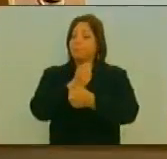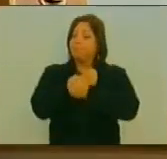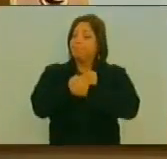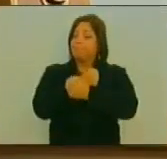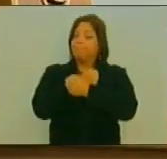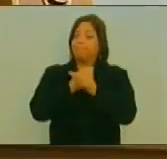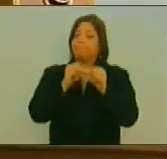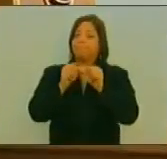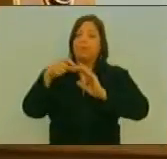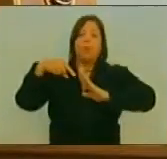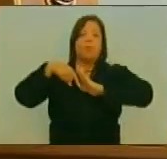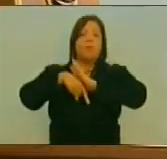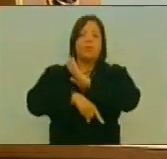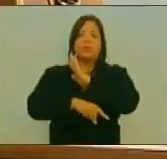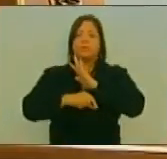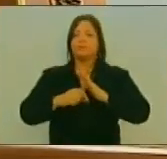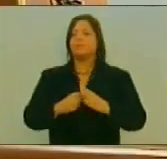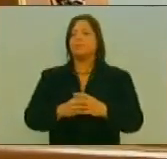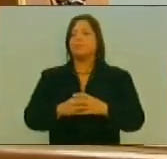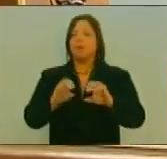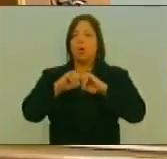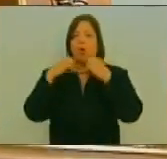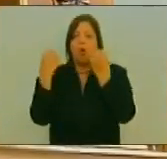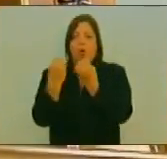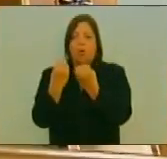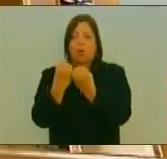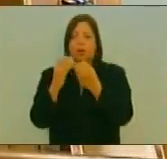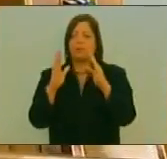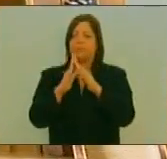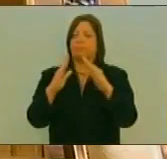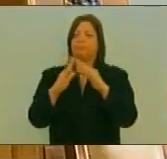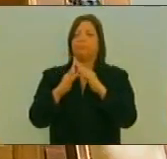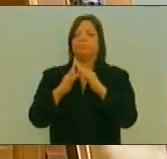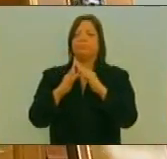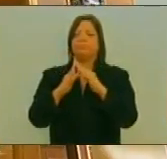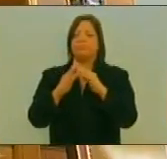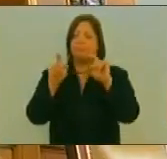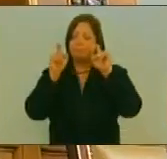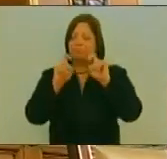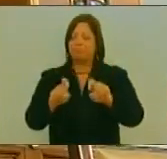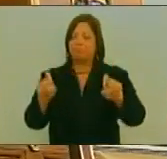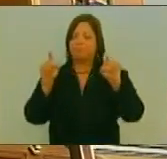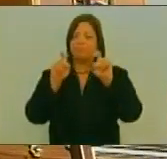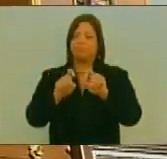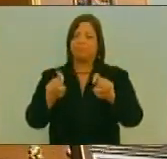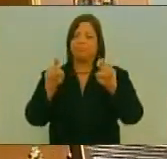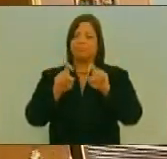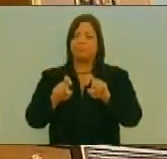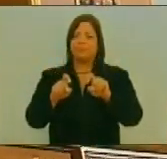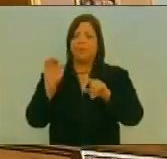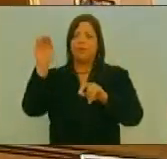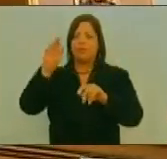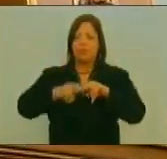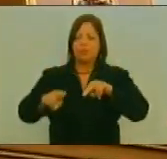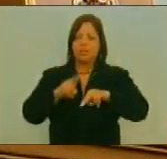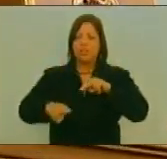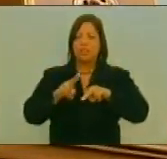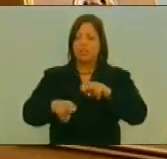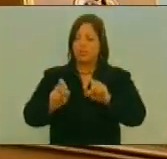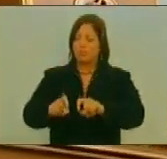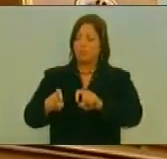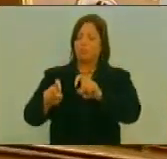Debemos Nosotros Profundizar Desde El Hogar Desde La Formación De Nuestras Futuras Generaciones